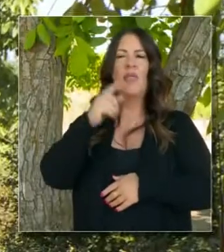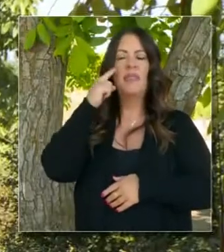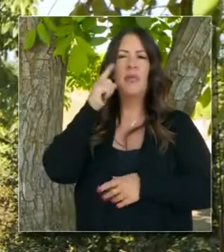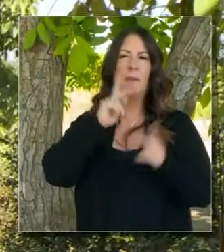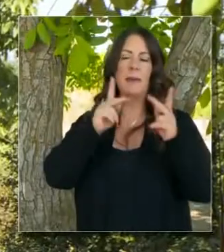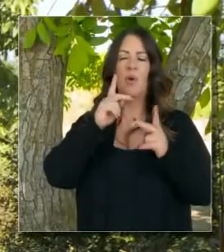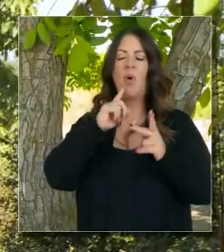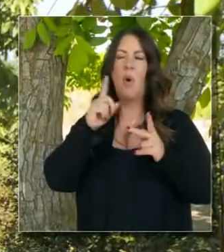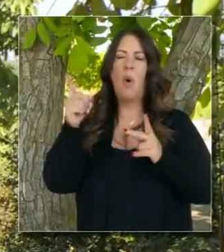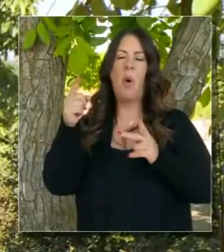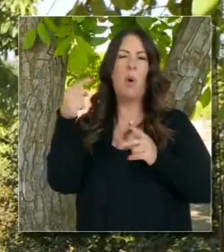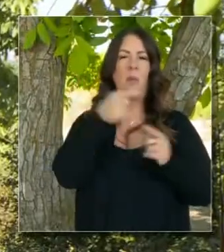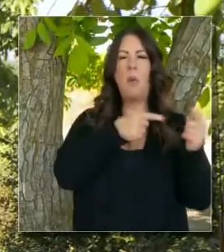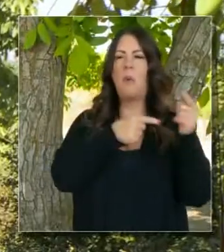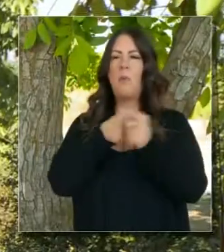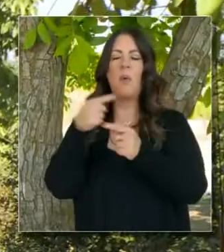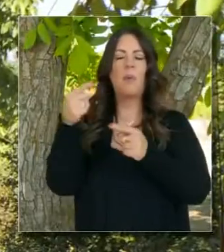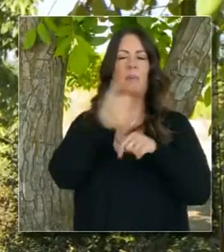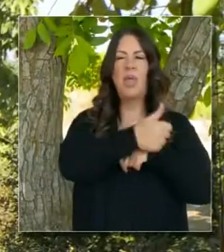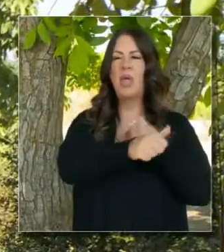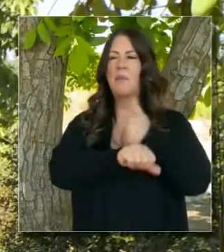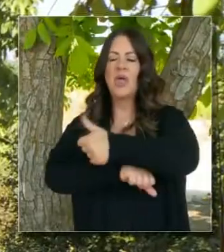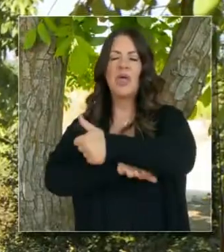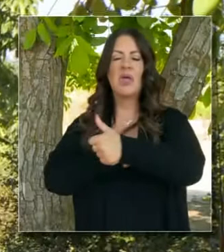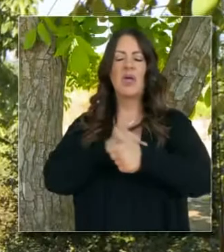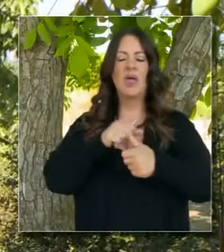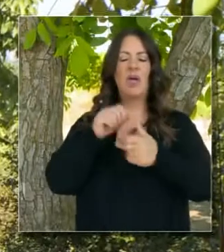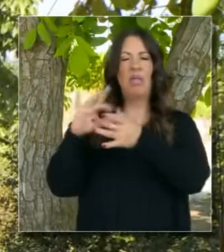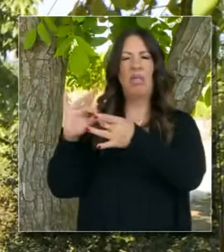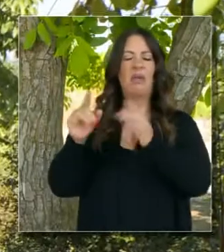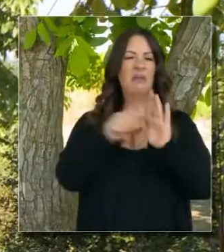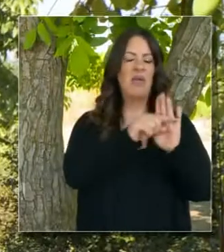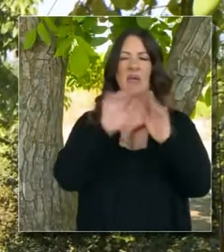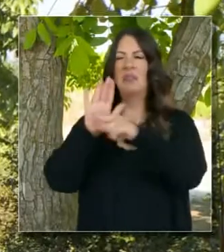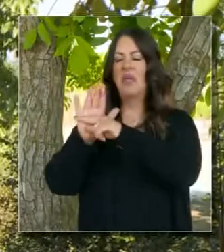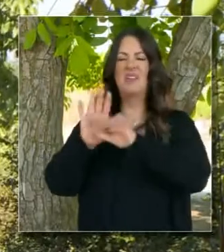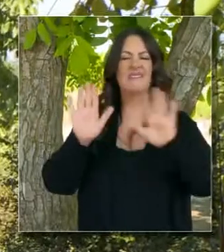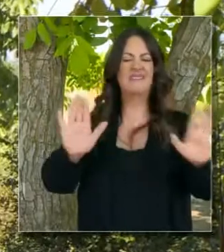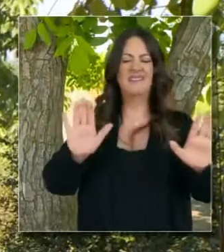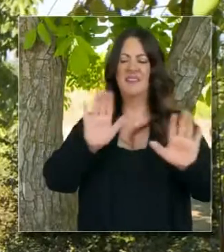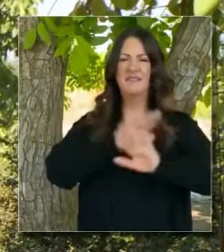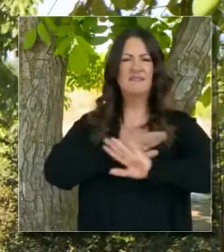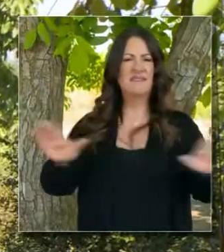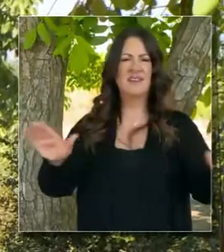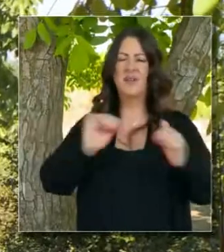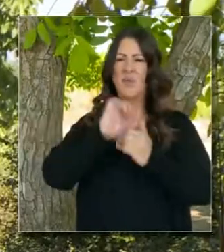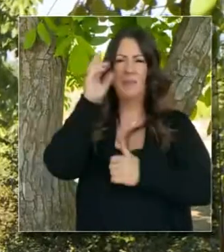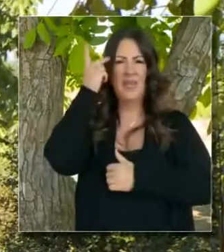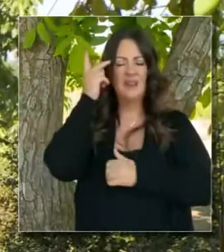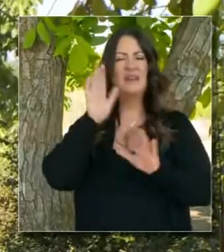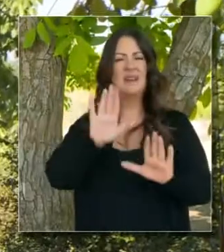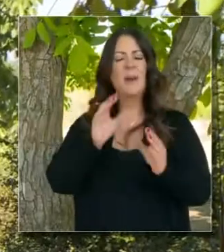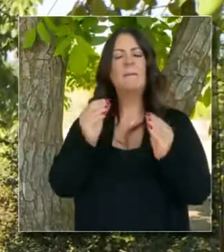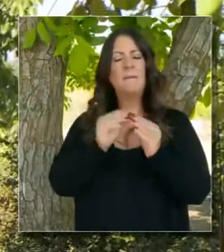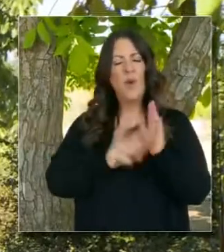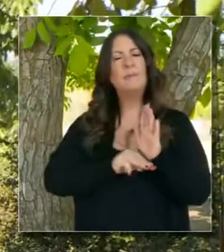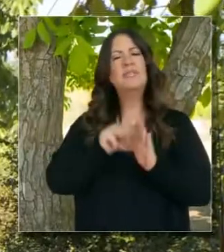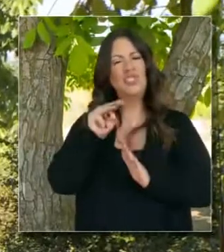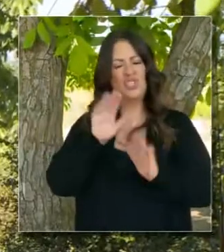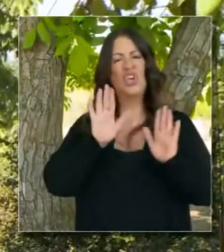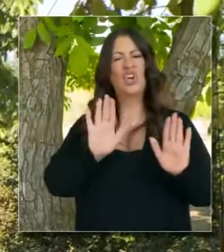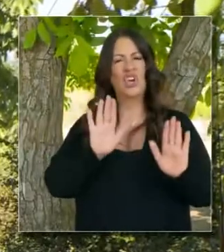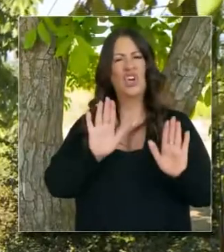pensar, marginalizándose, acusando a otros, y tal vez todos siendo un poco más maduros y más